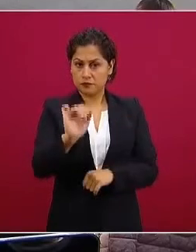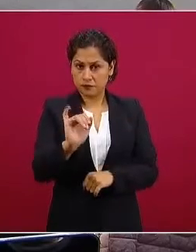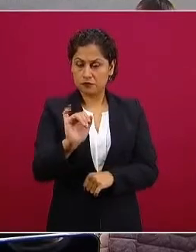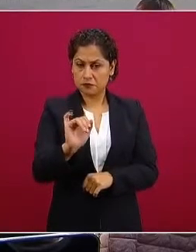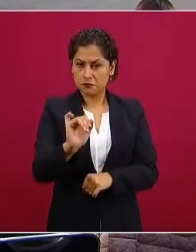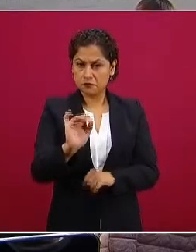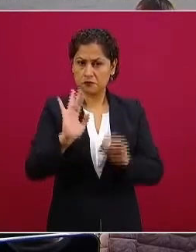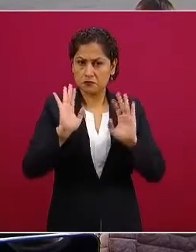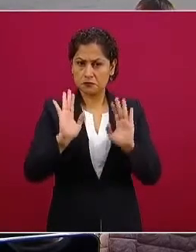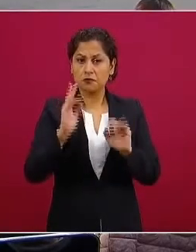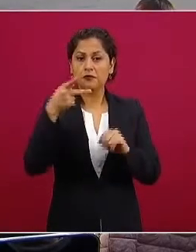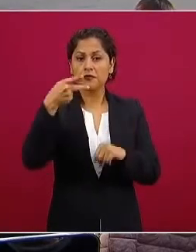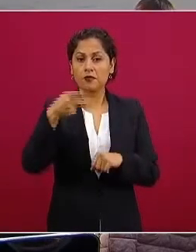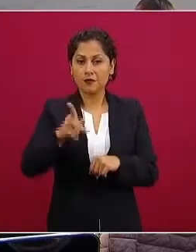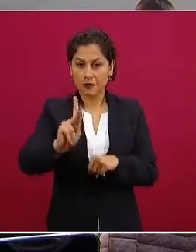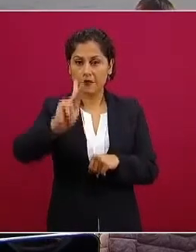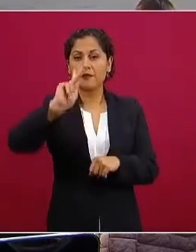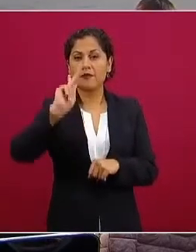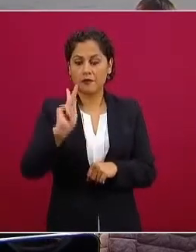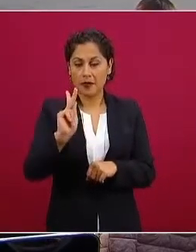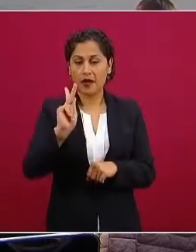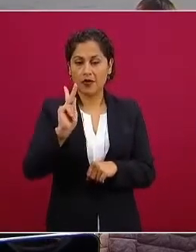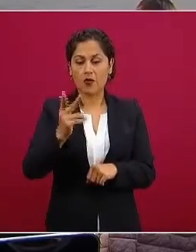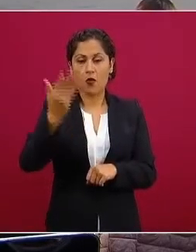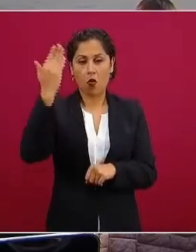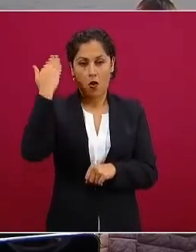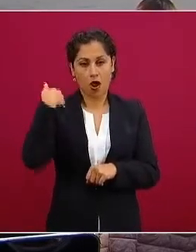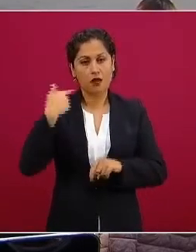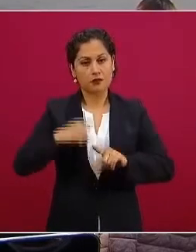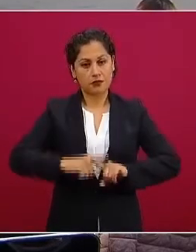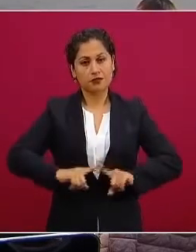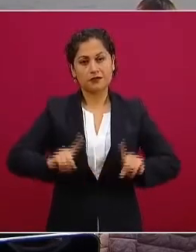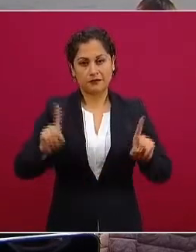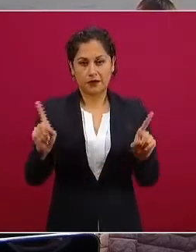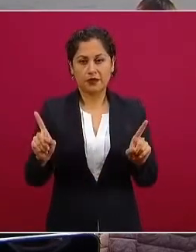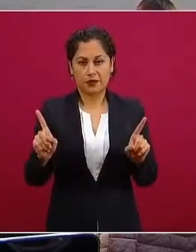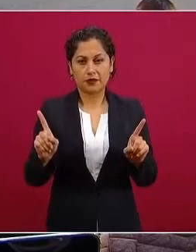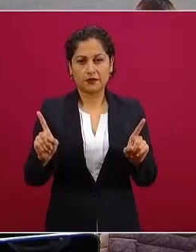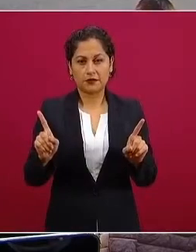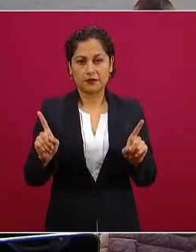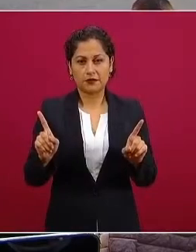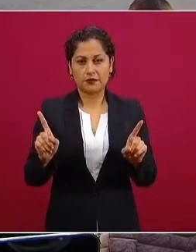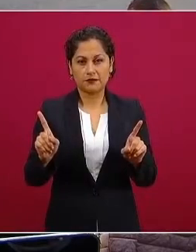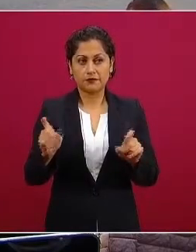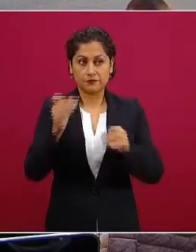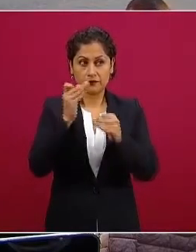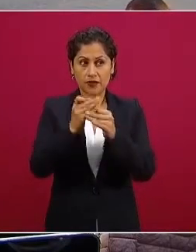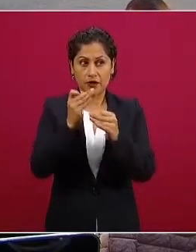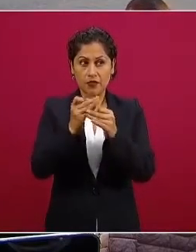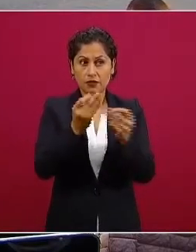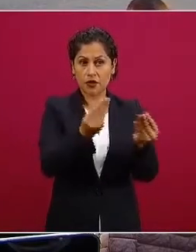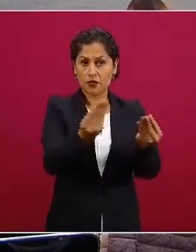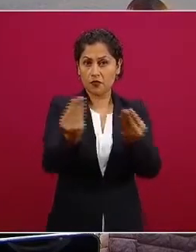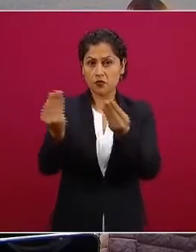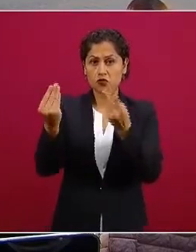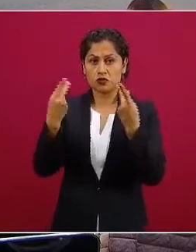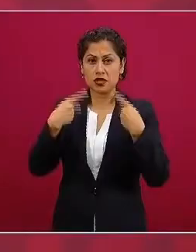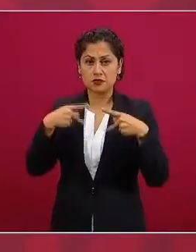circunstancias mucha gente está cumpliendo con su responsabilidad